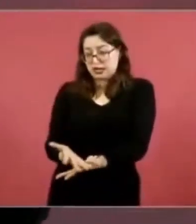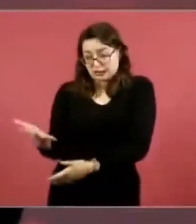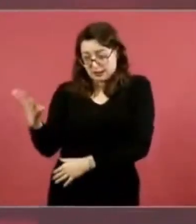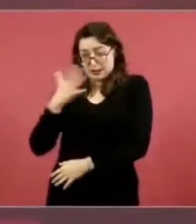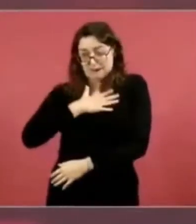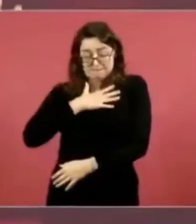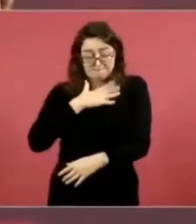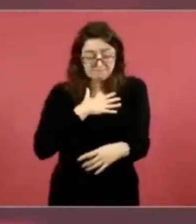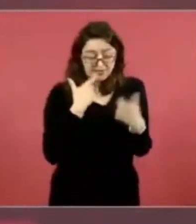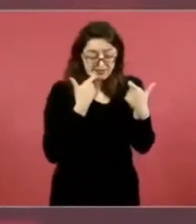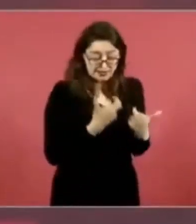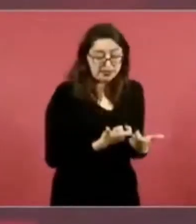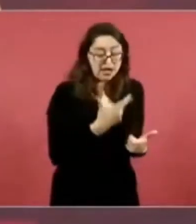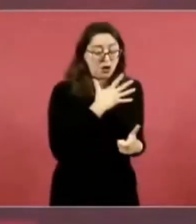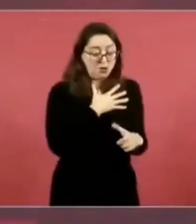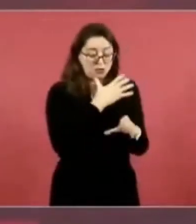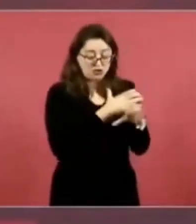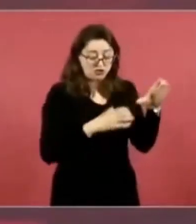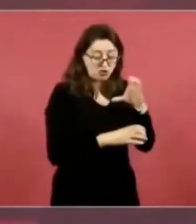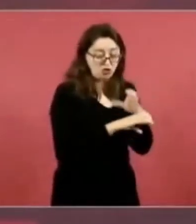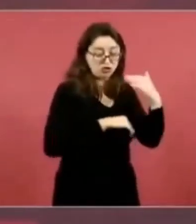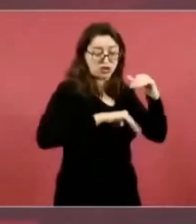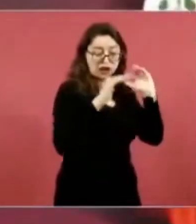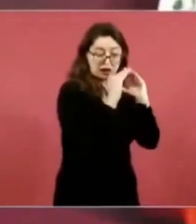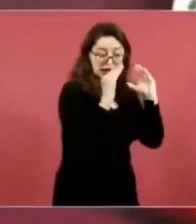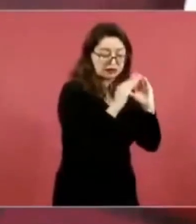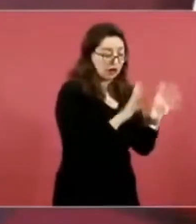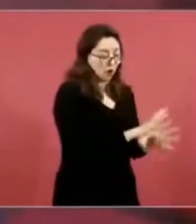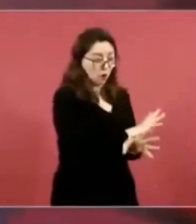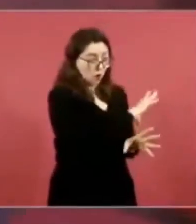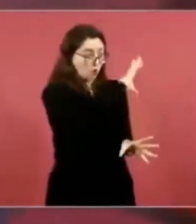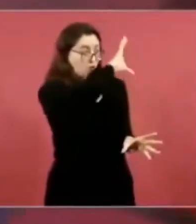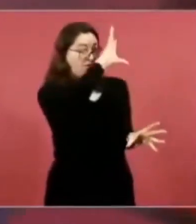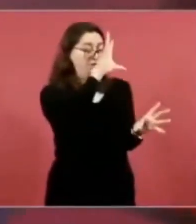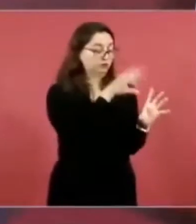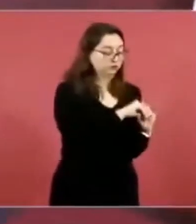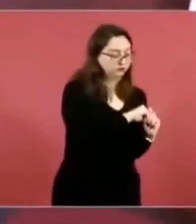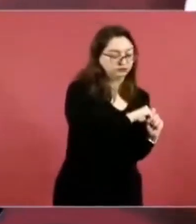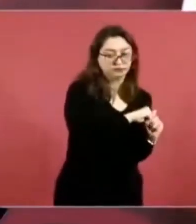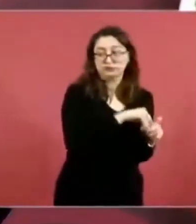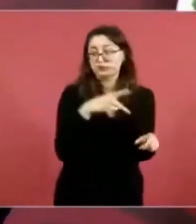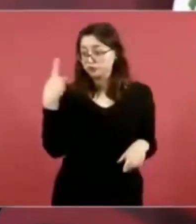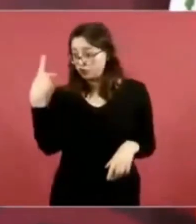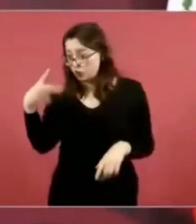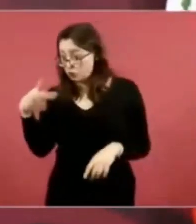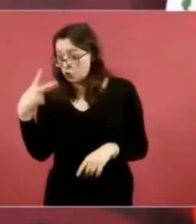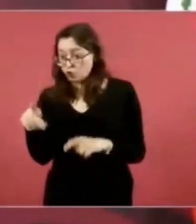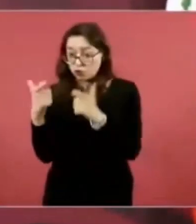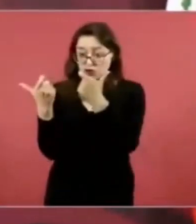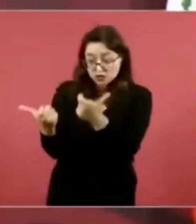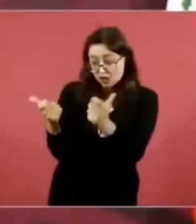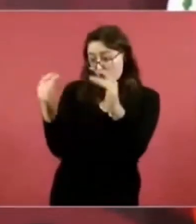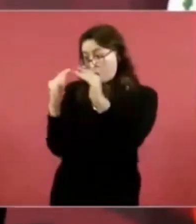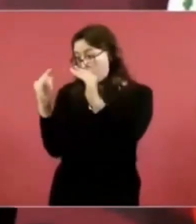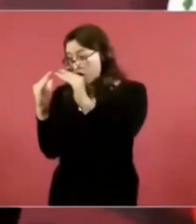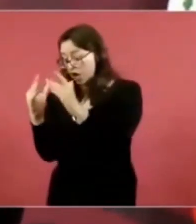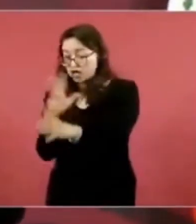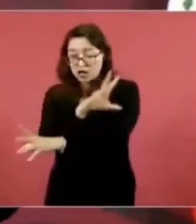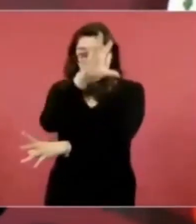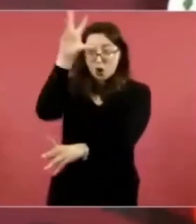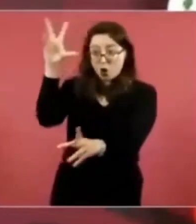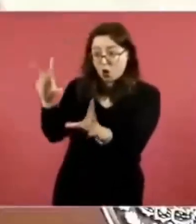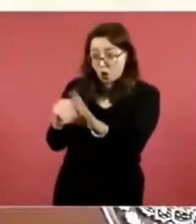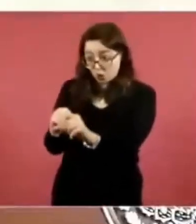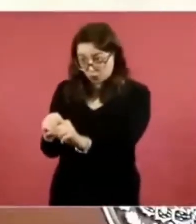le cambio mis bienes, no sólo los míos. Los